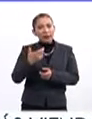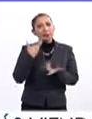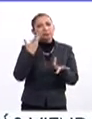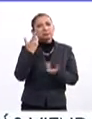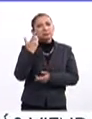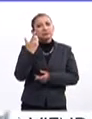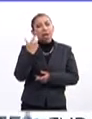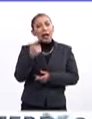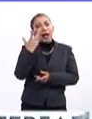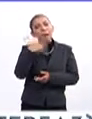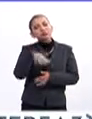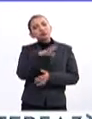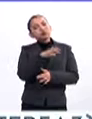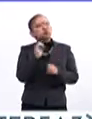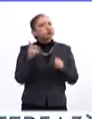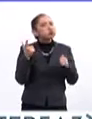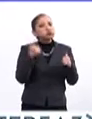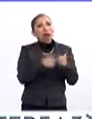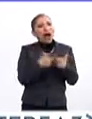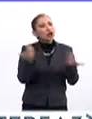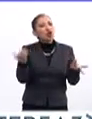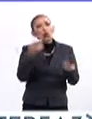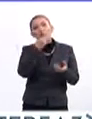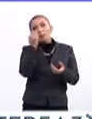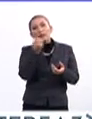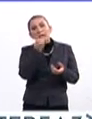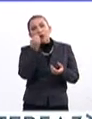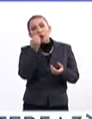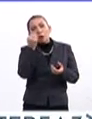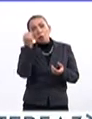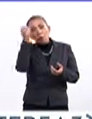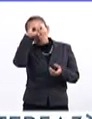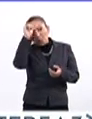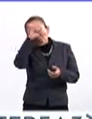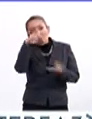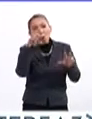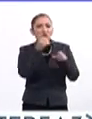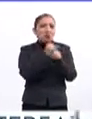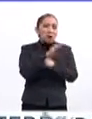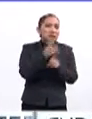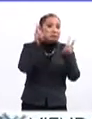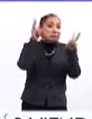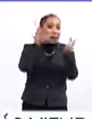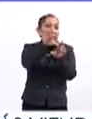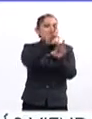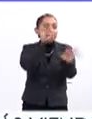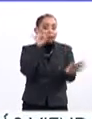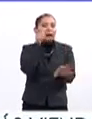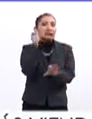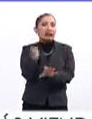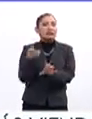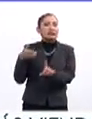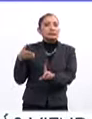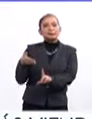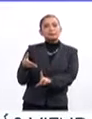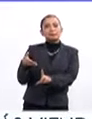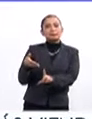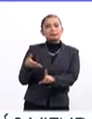en búsqueda de los comentarios o la información relacionada a lo que es